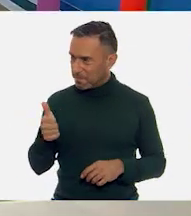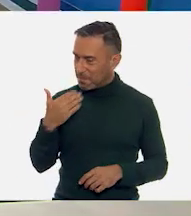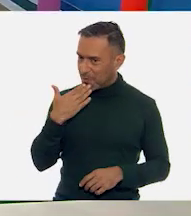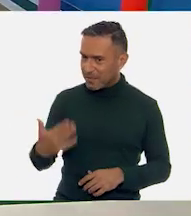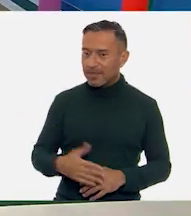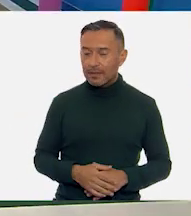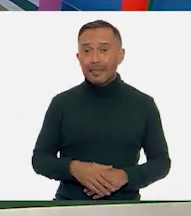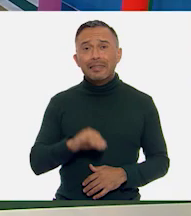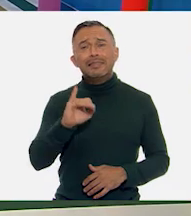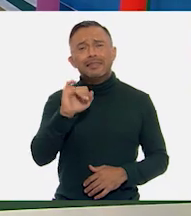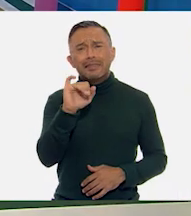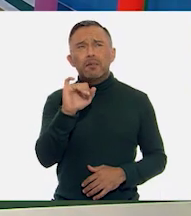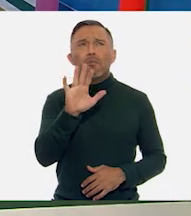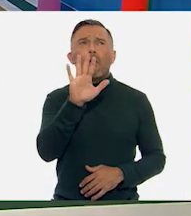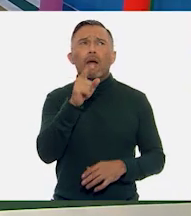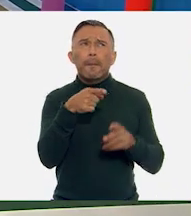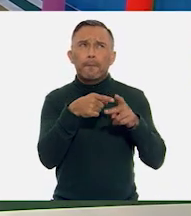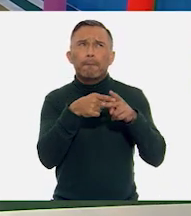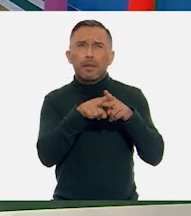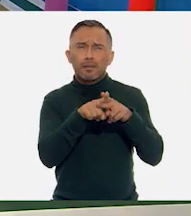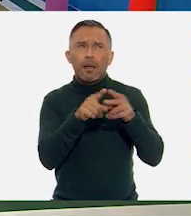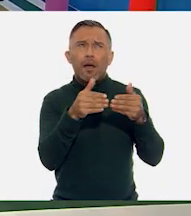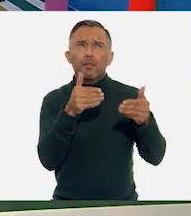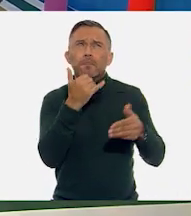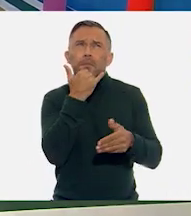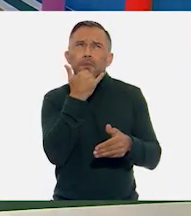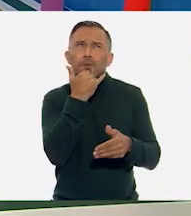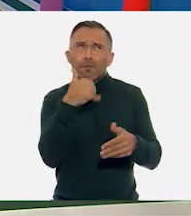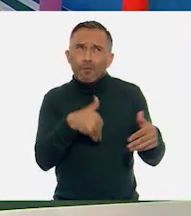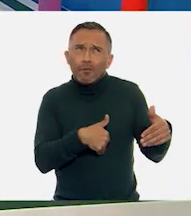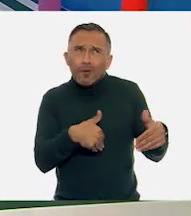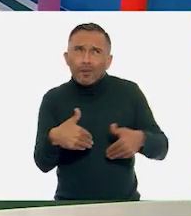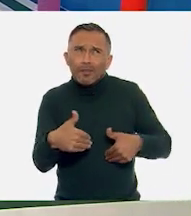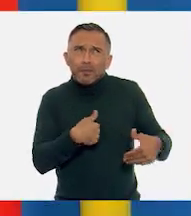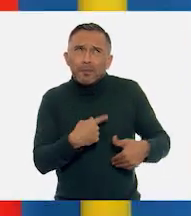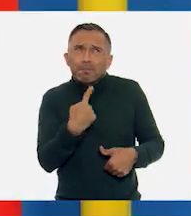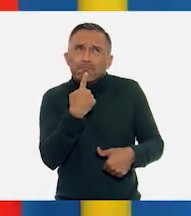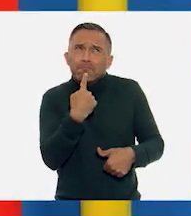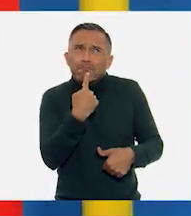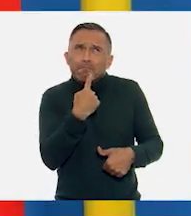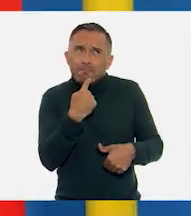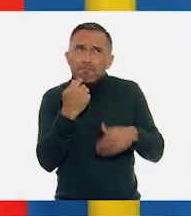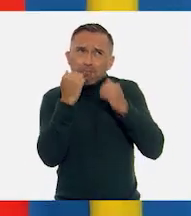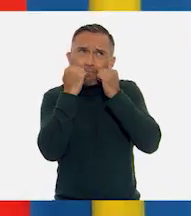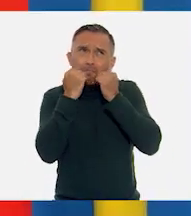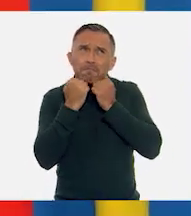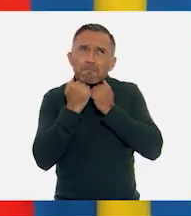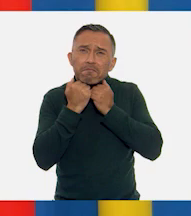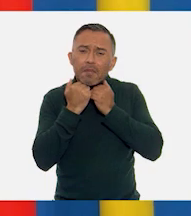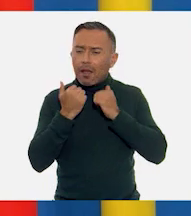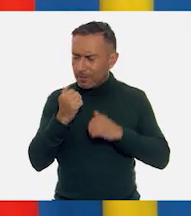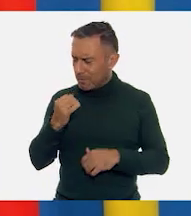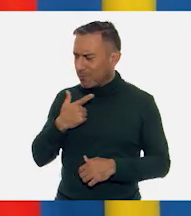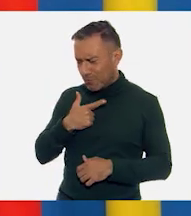Sí, pero antes de iniciar, ¿me podrías ayudar con mi cubrebocas, Juan Carlos? Raulito, con muchísimo gusto.